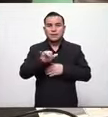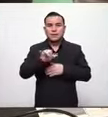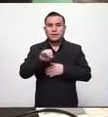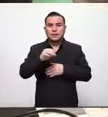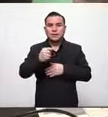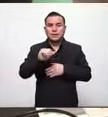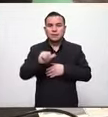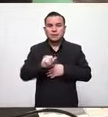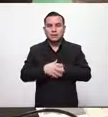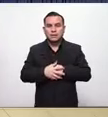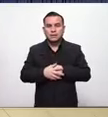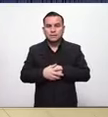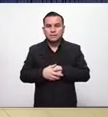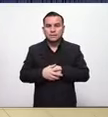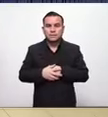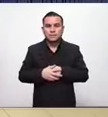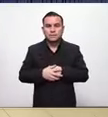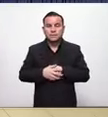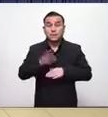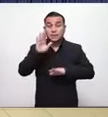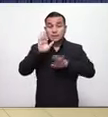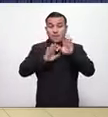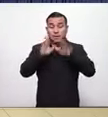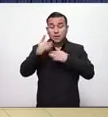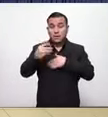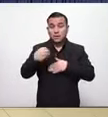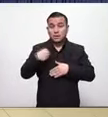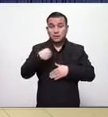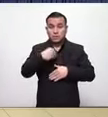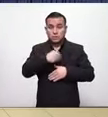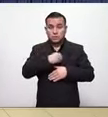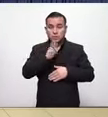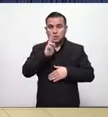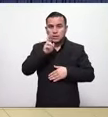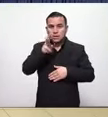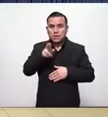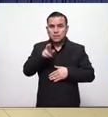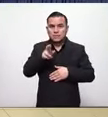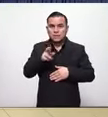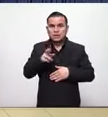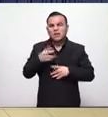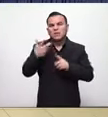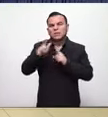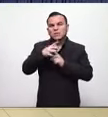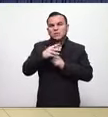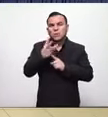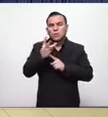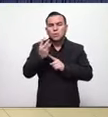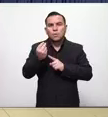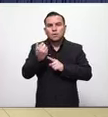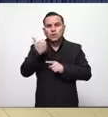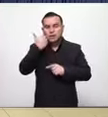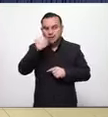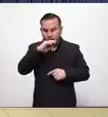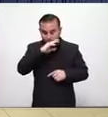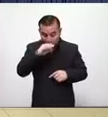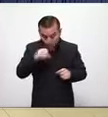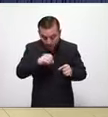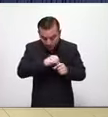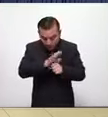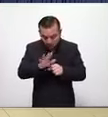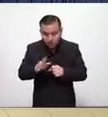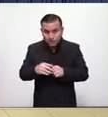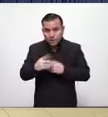le daría tal vez la palabra al doctor solo para que responda puntualmente a la pregunta que